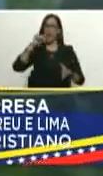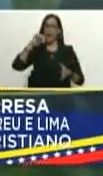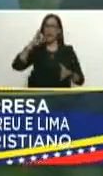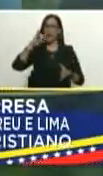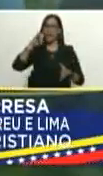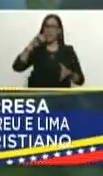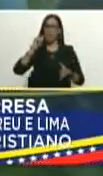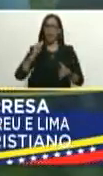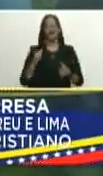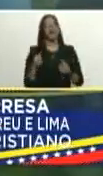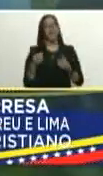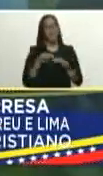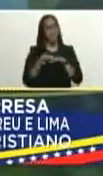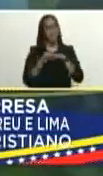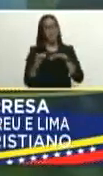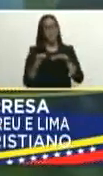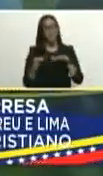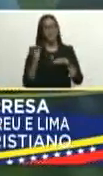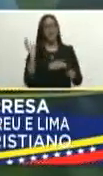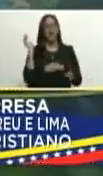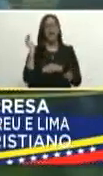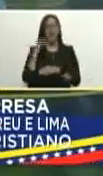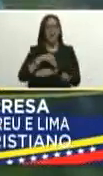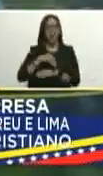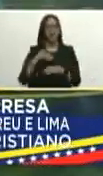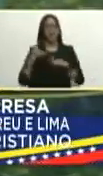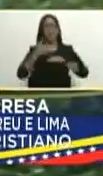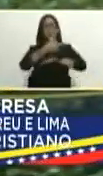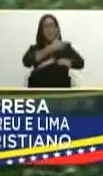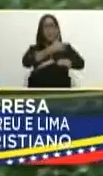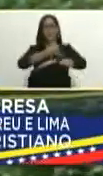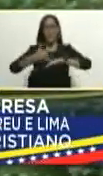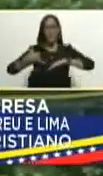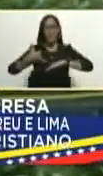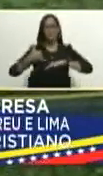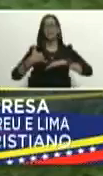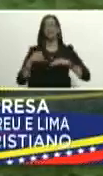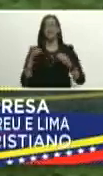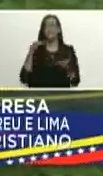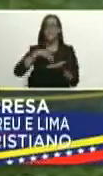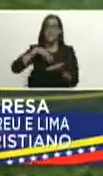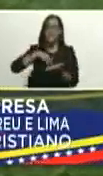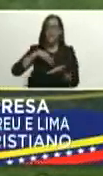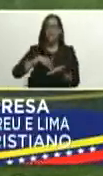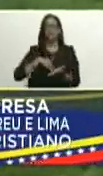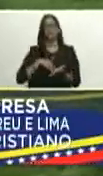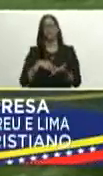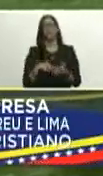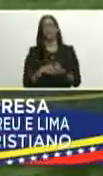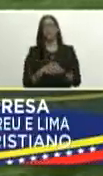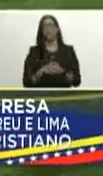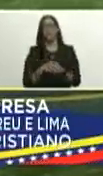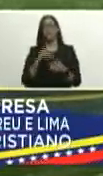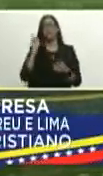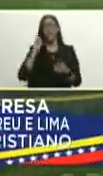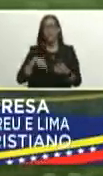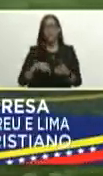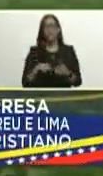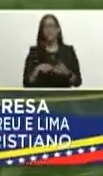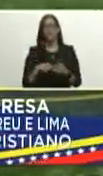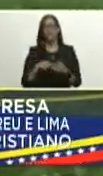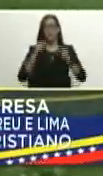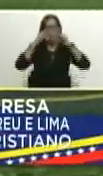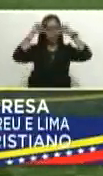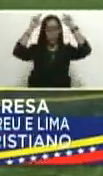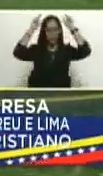Aragua pero bueno en los límites con el municipio Miranda con el municipio Simón Rodríguez en esta tierra bendecida donde nuestro comandante